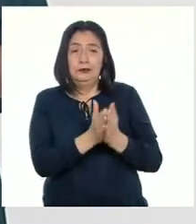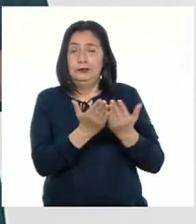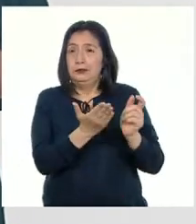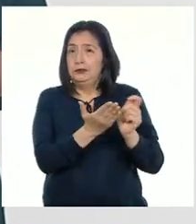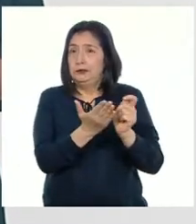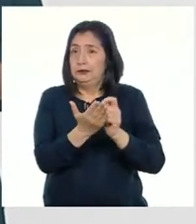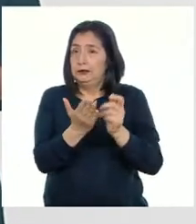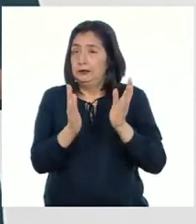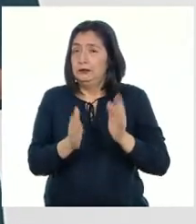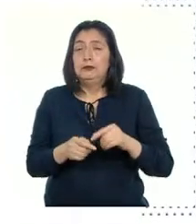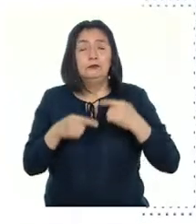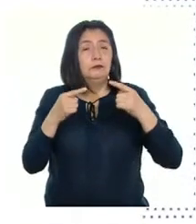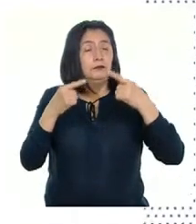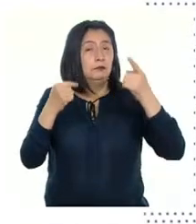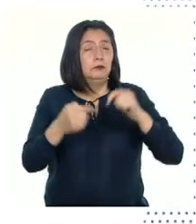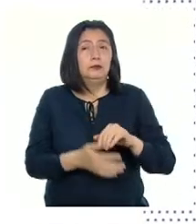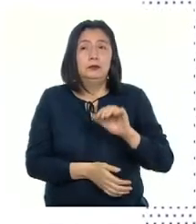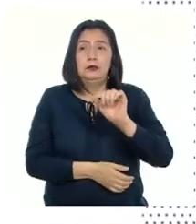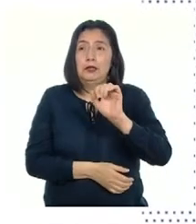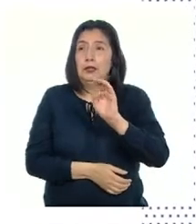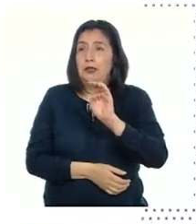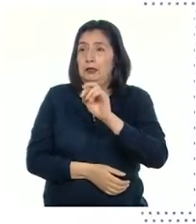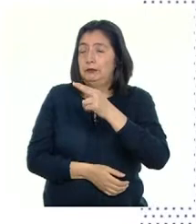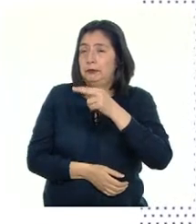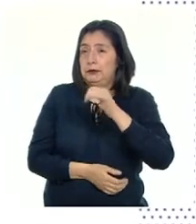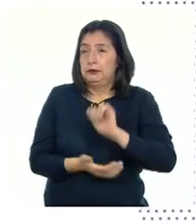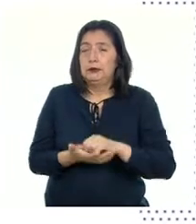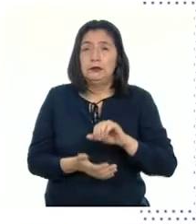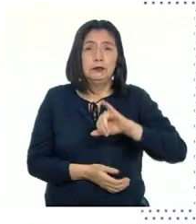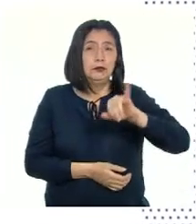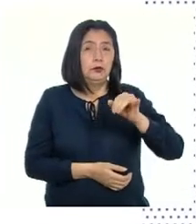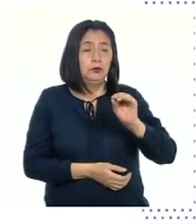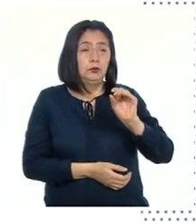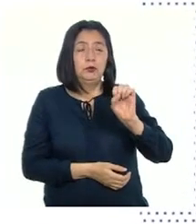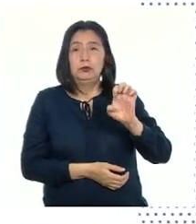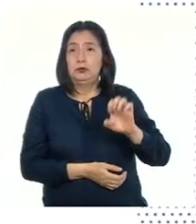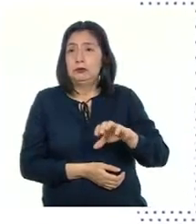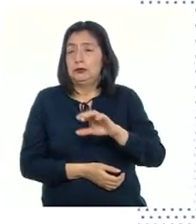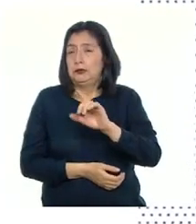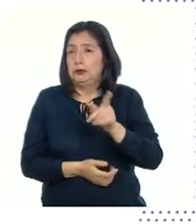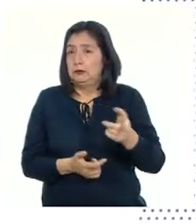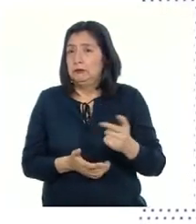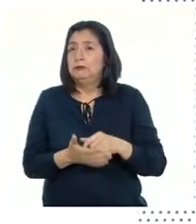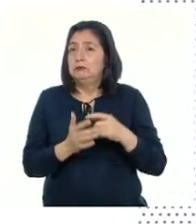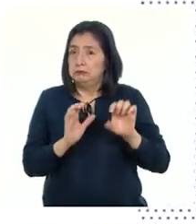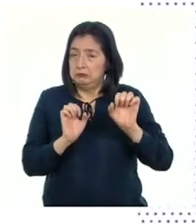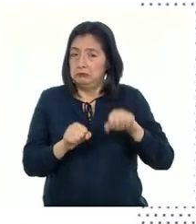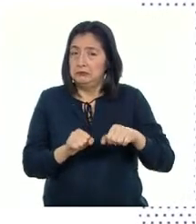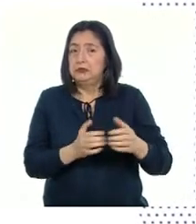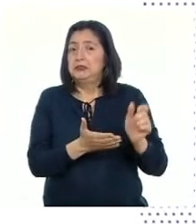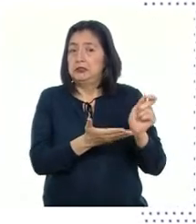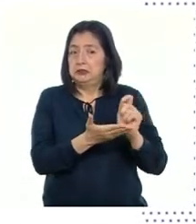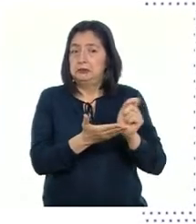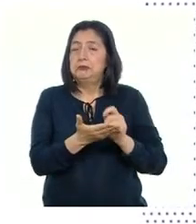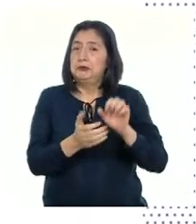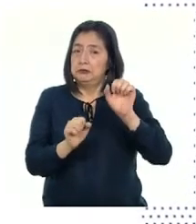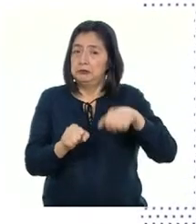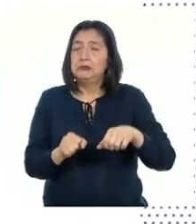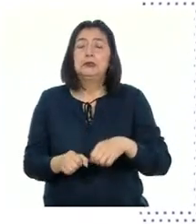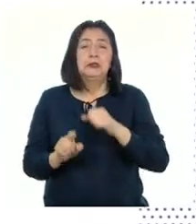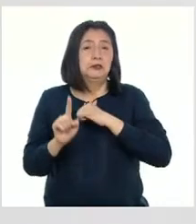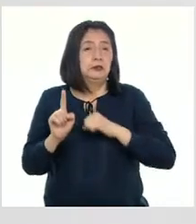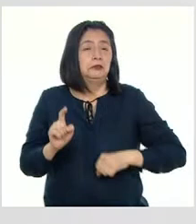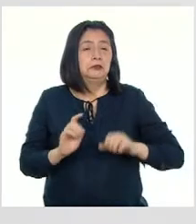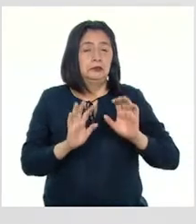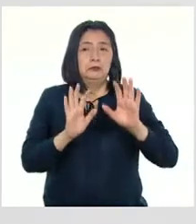Escritores tan famosos como Abraham Valdelomar y José Carlos Mariatequi Dedicaron escritos al Señor de